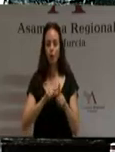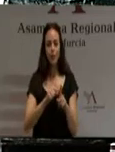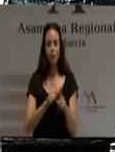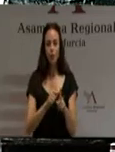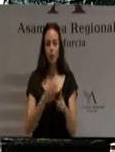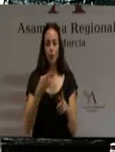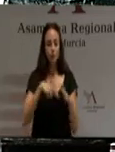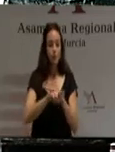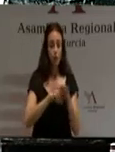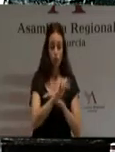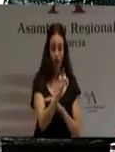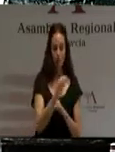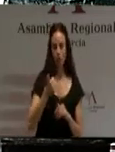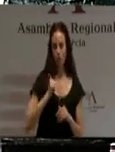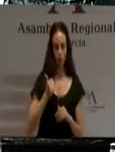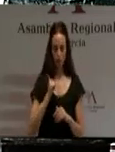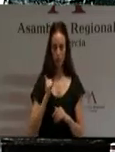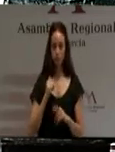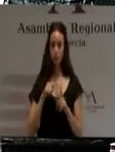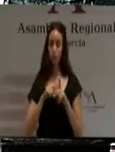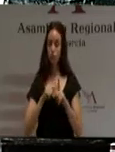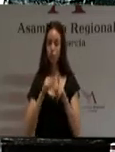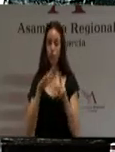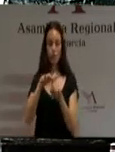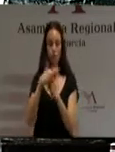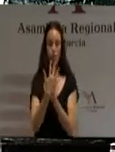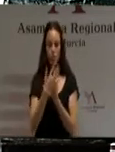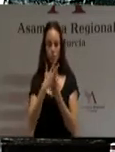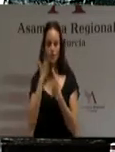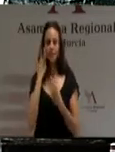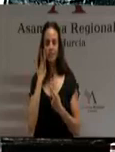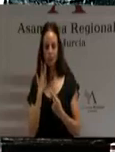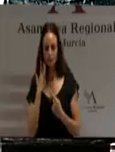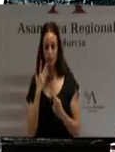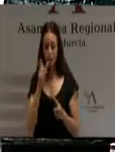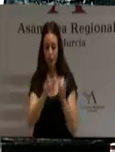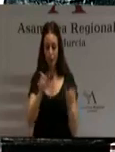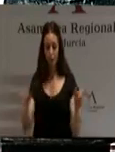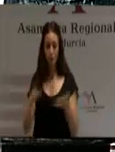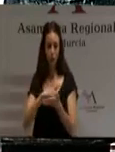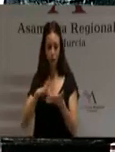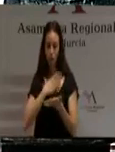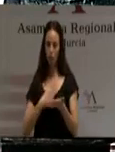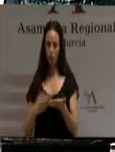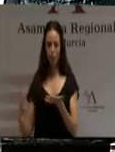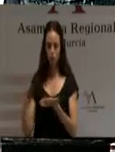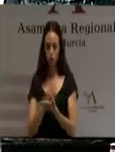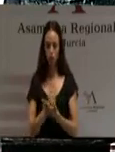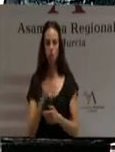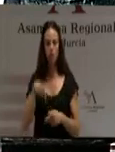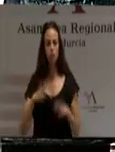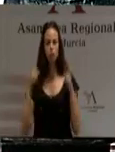recursos existentes. Para alcanzar una situación de dignidad de todos los ciudadanos de esta región y conseguir que